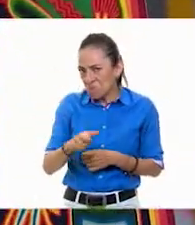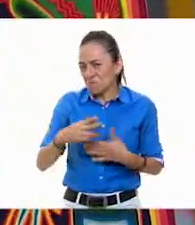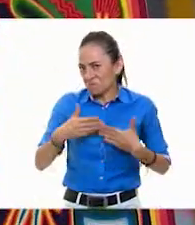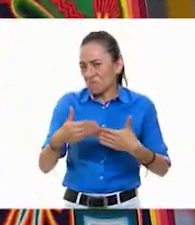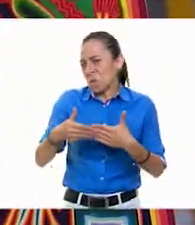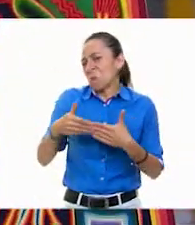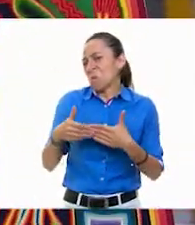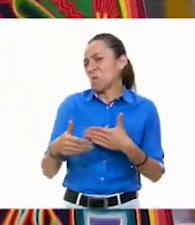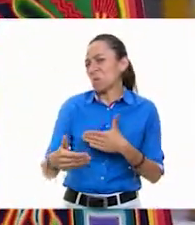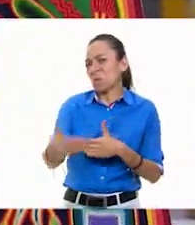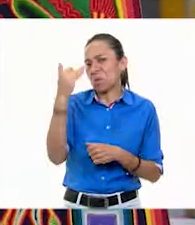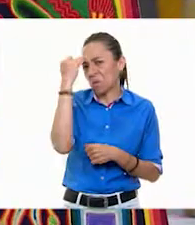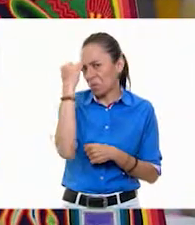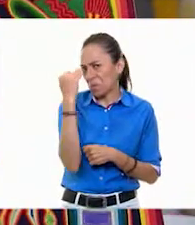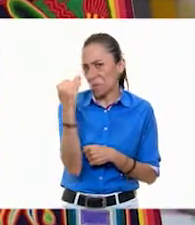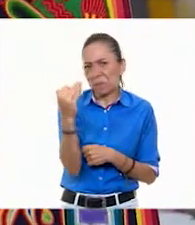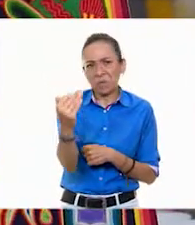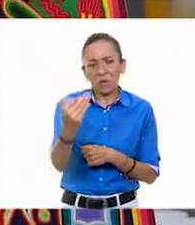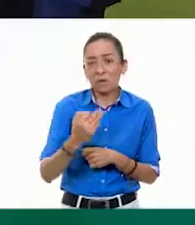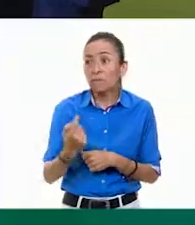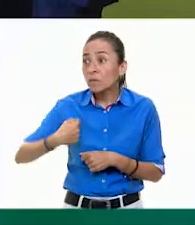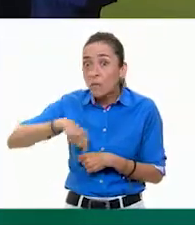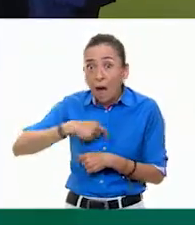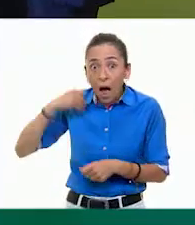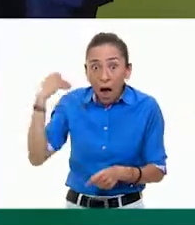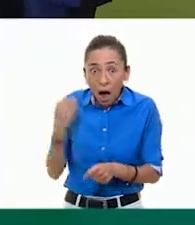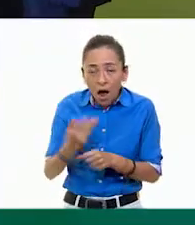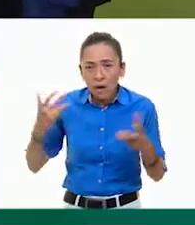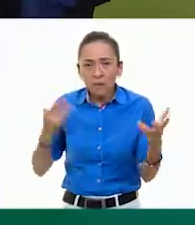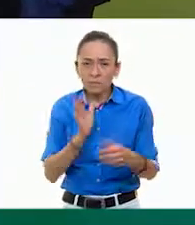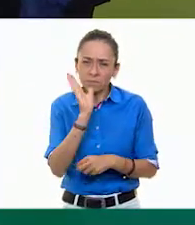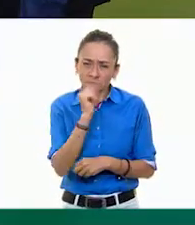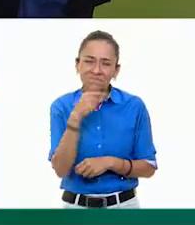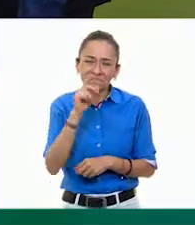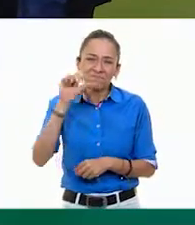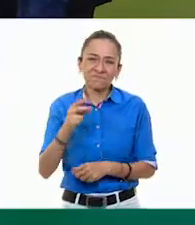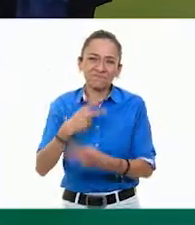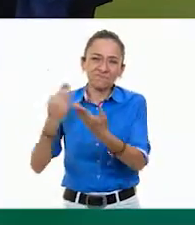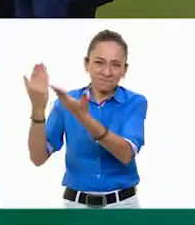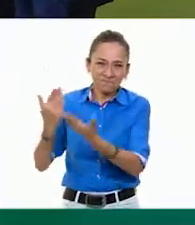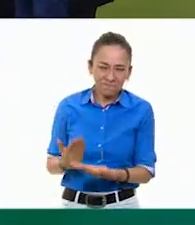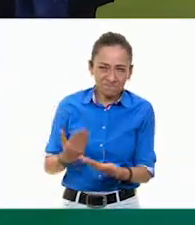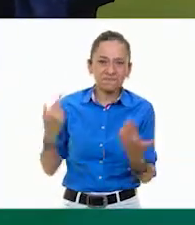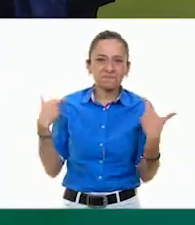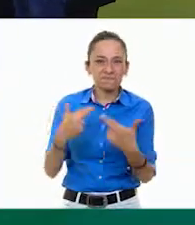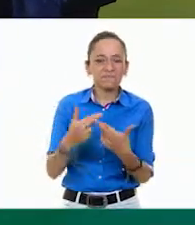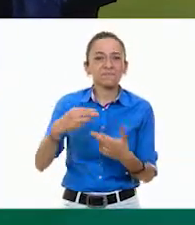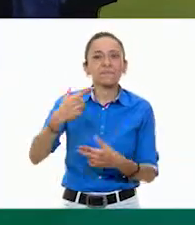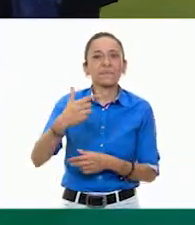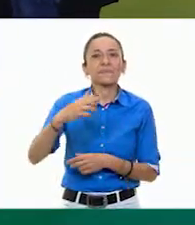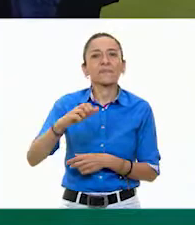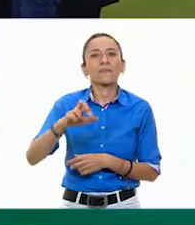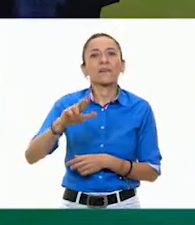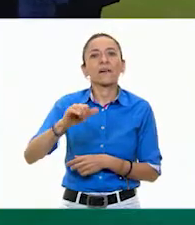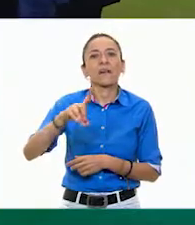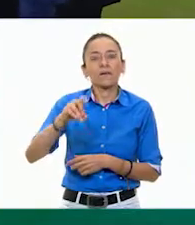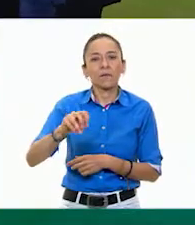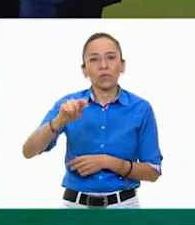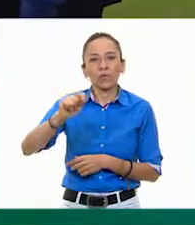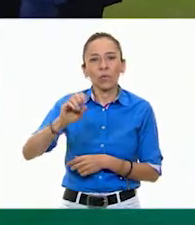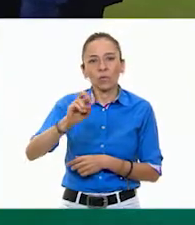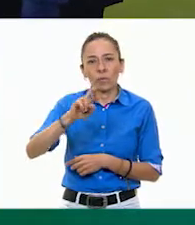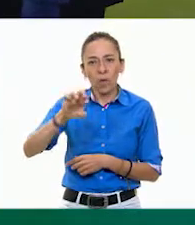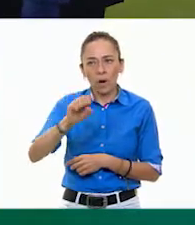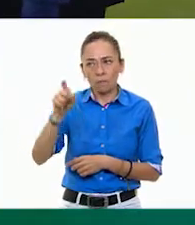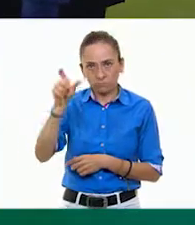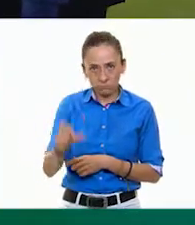hacer, porque sería mucho tiempo de elaborarlo, hoy nos acompaña el maestro Gerardo Torres, especialista de artes visuales,